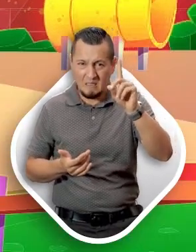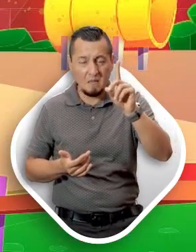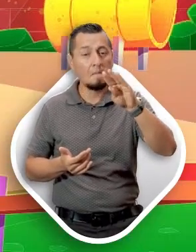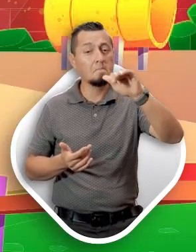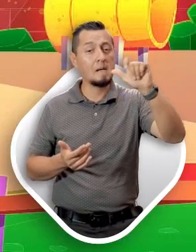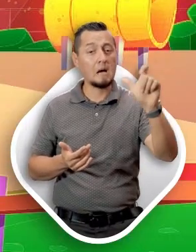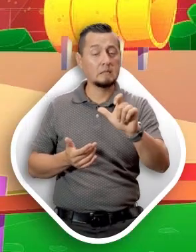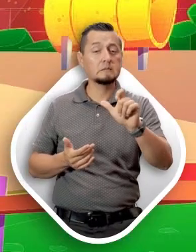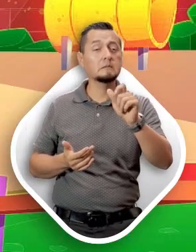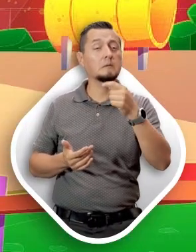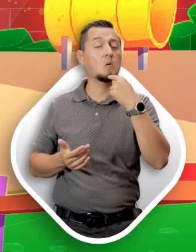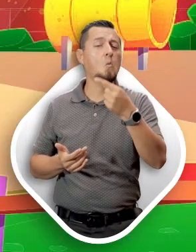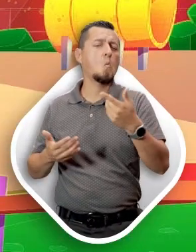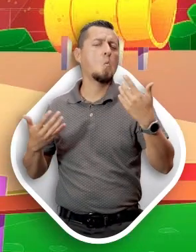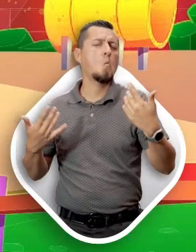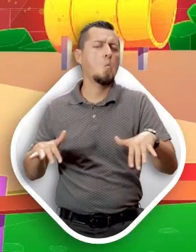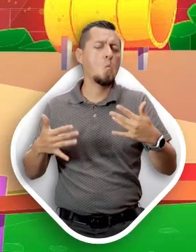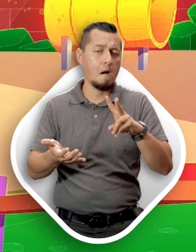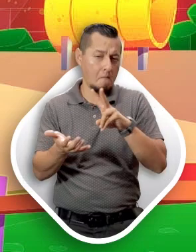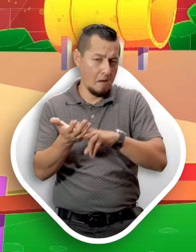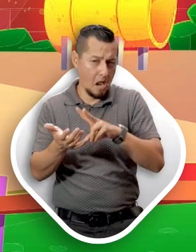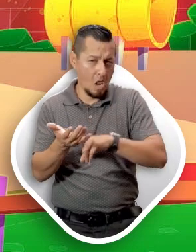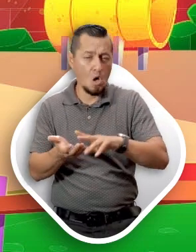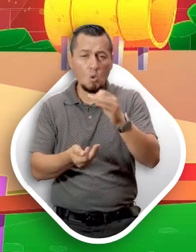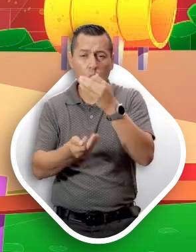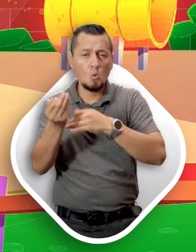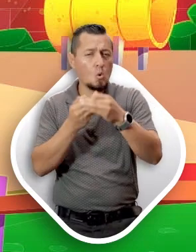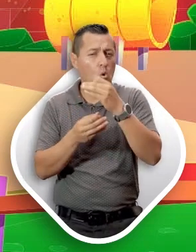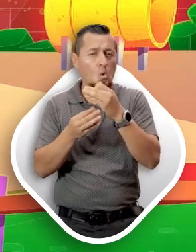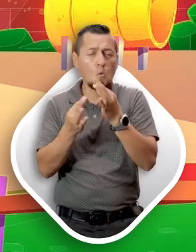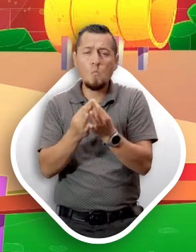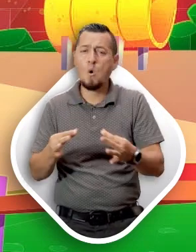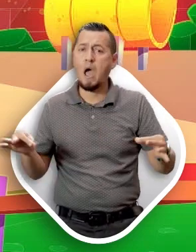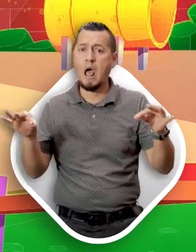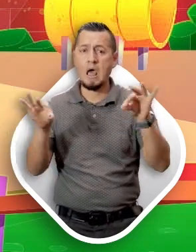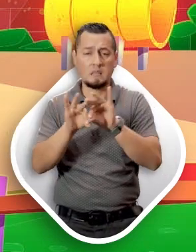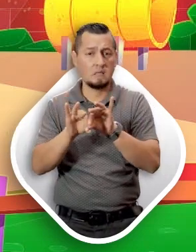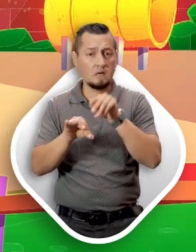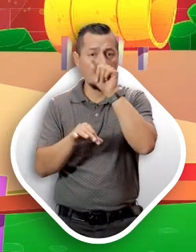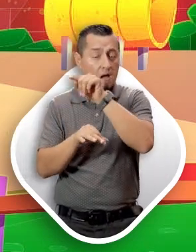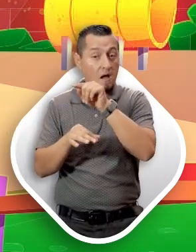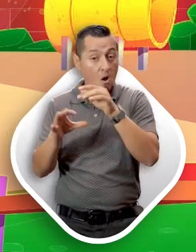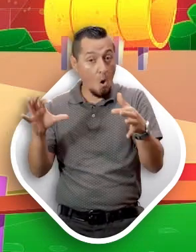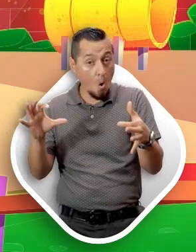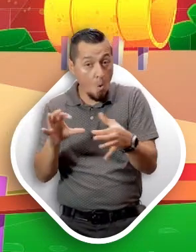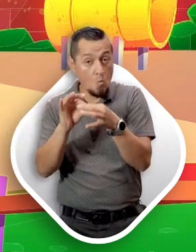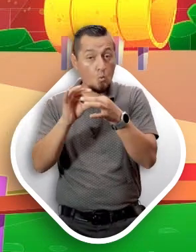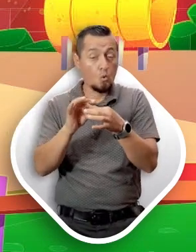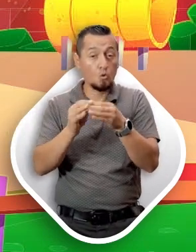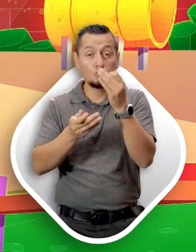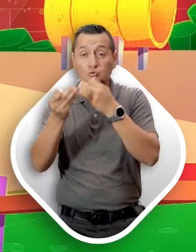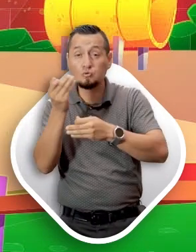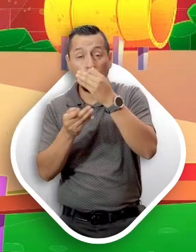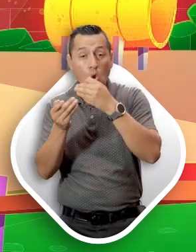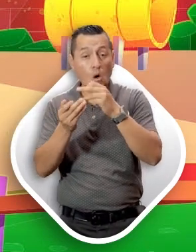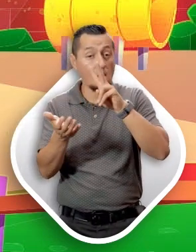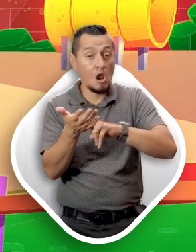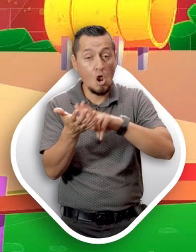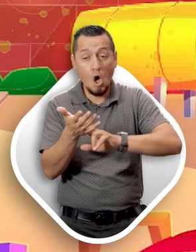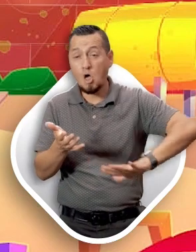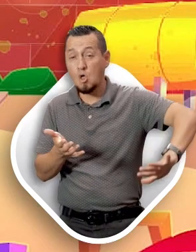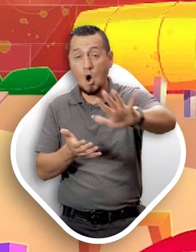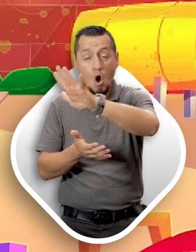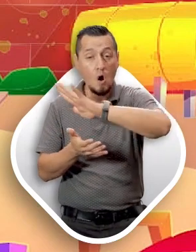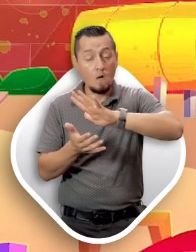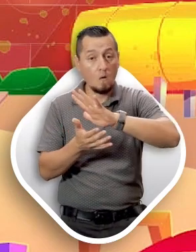Max le dijo Integridad. La integridad es un valor muy importante. Pues es la unión de todos los demás valores.